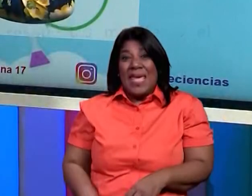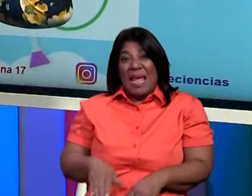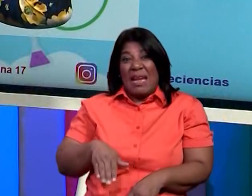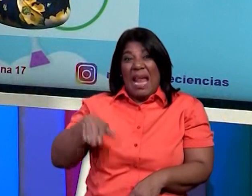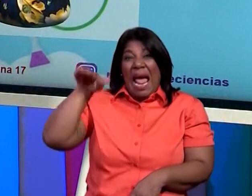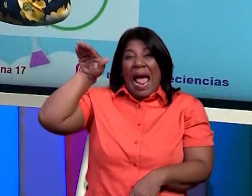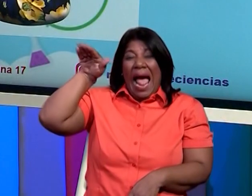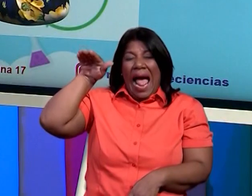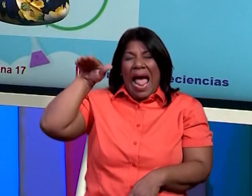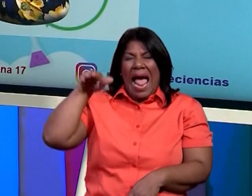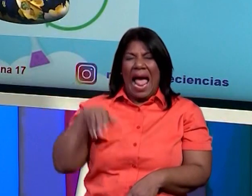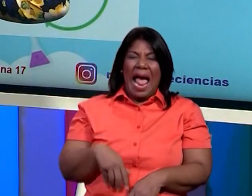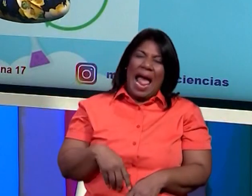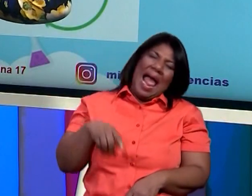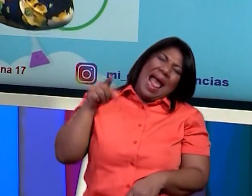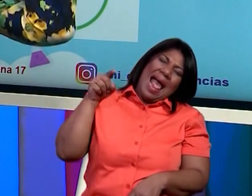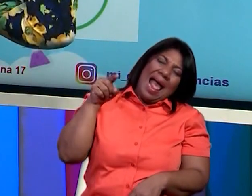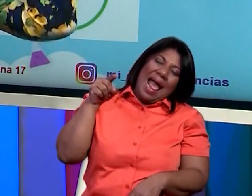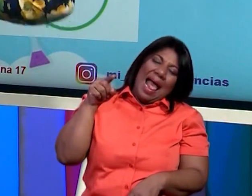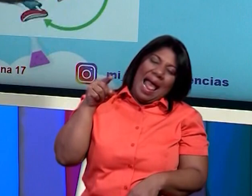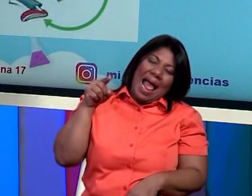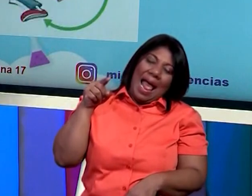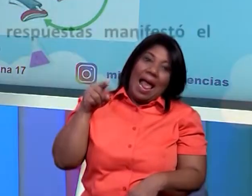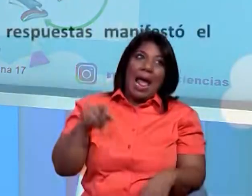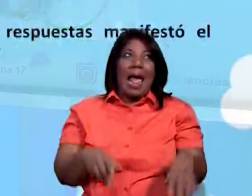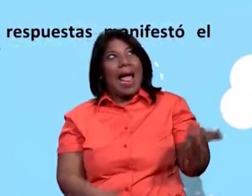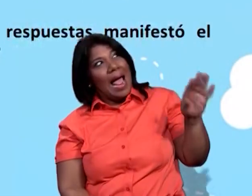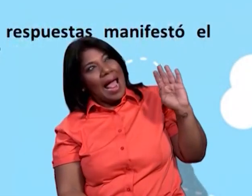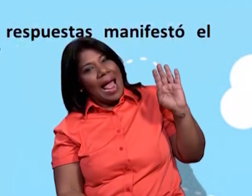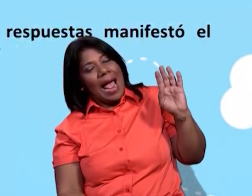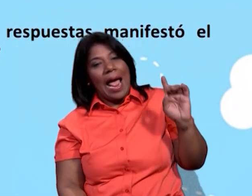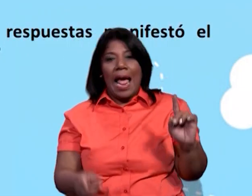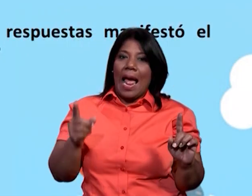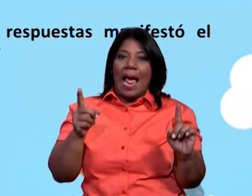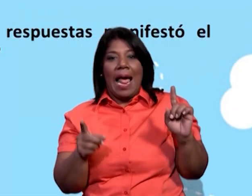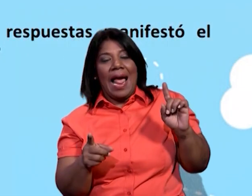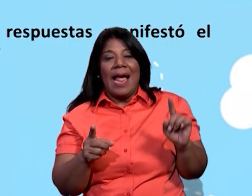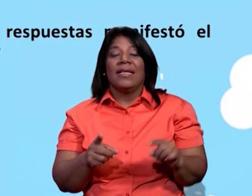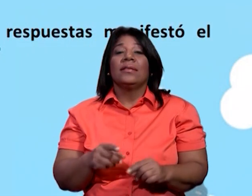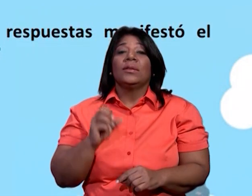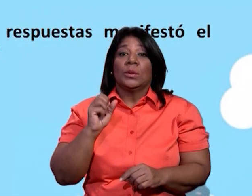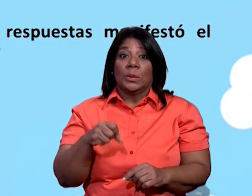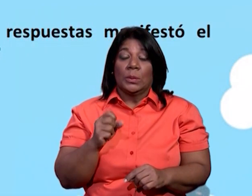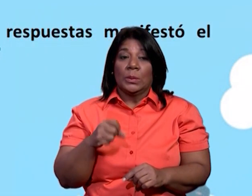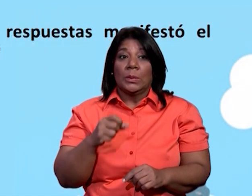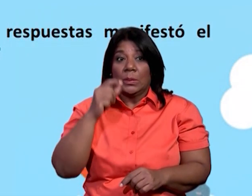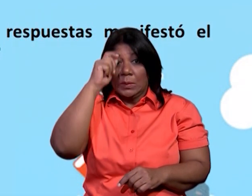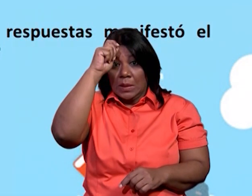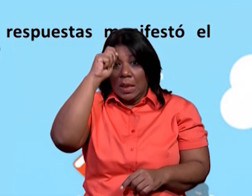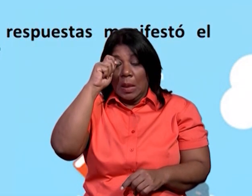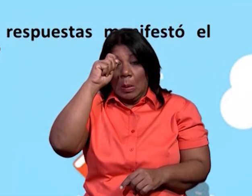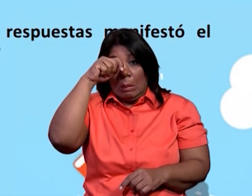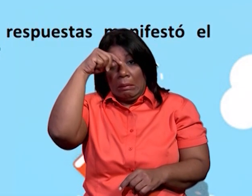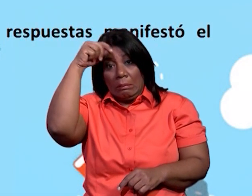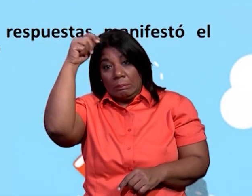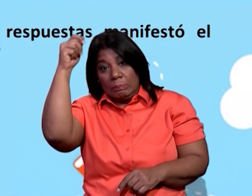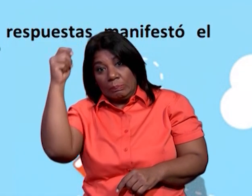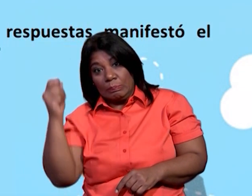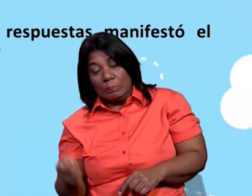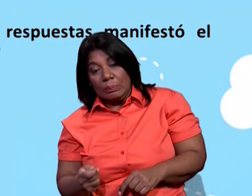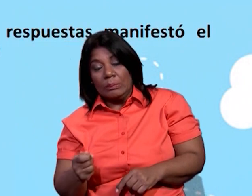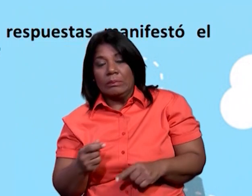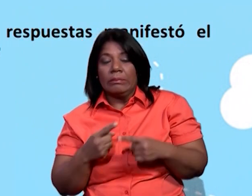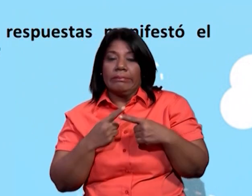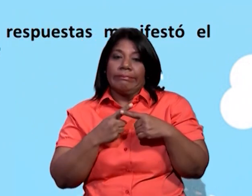qué más hizo él empezó a moverse me duele me duele me duele hasta se le cayó la gorra como pueden ver ahí verdad del